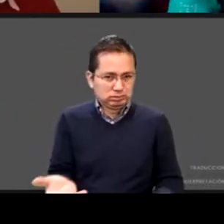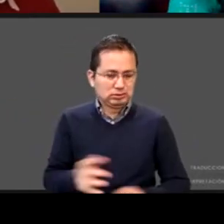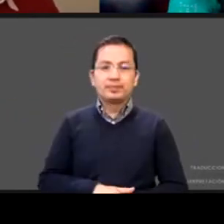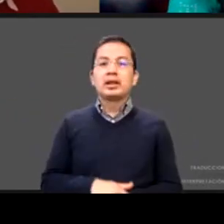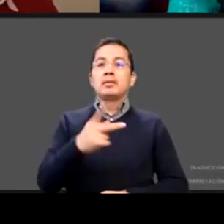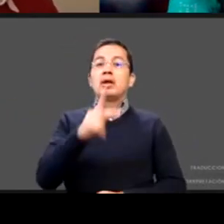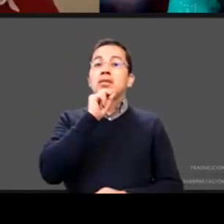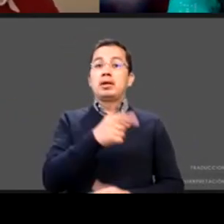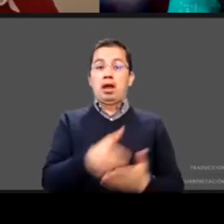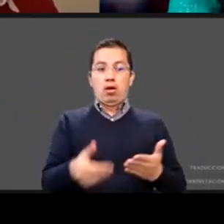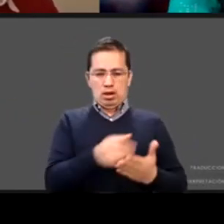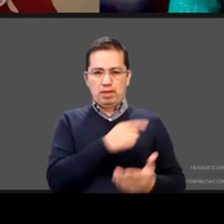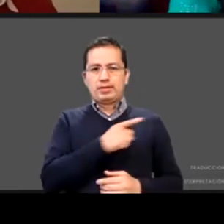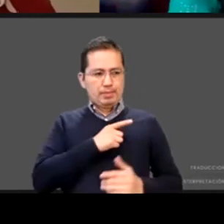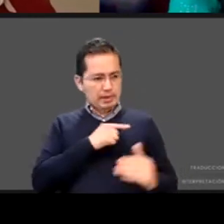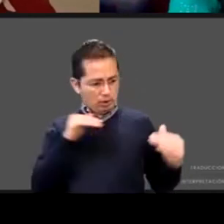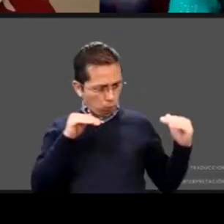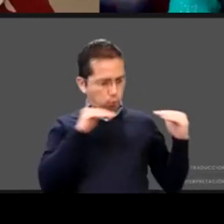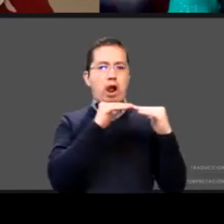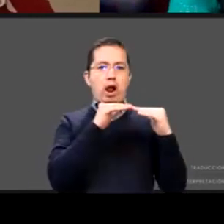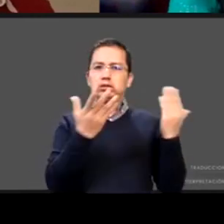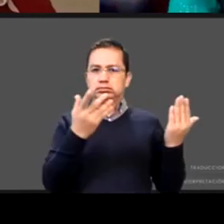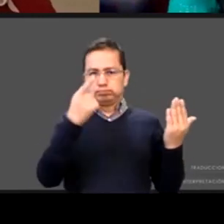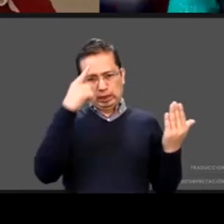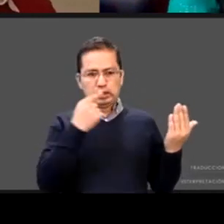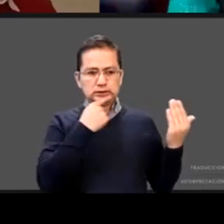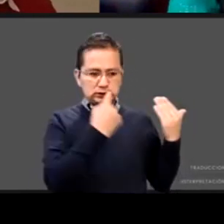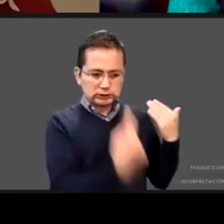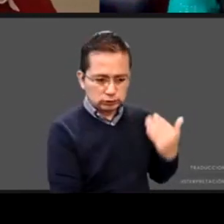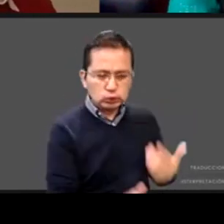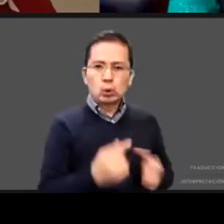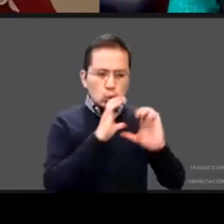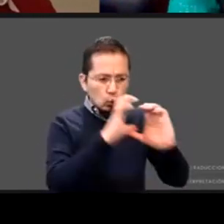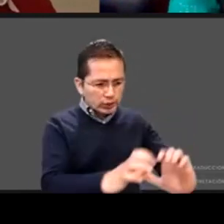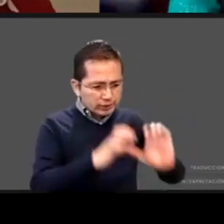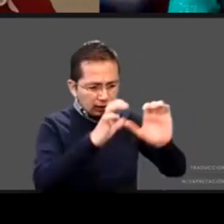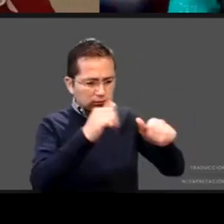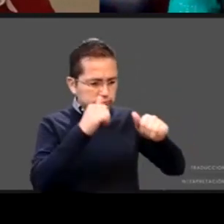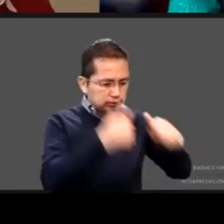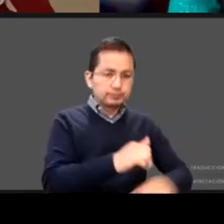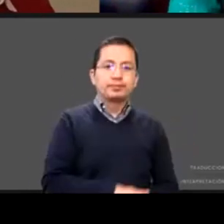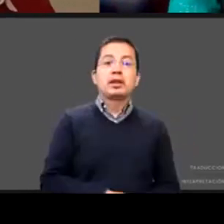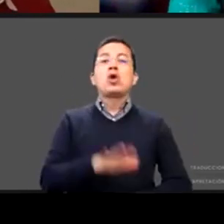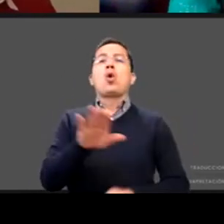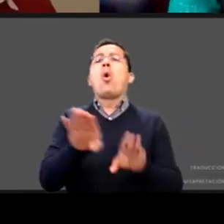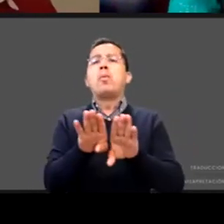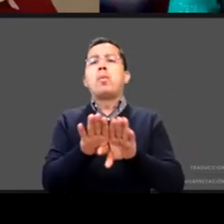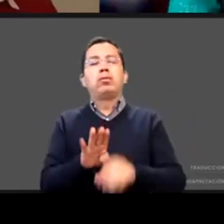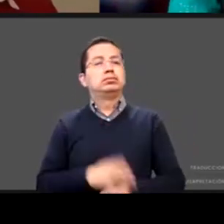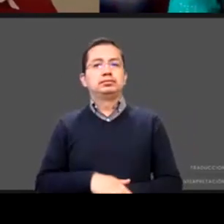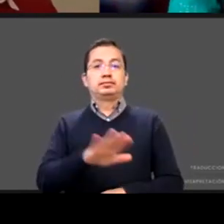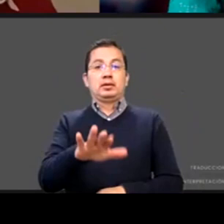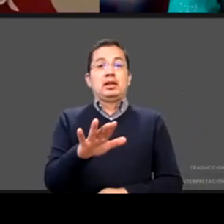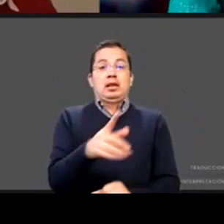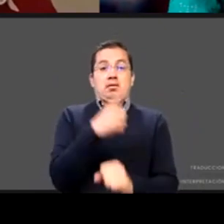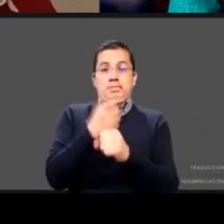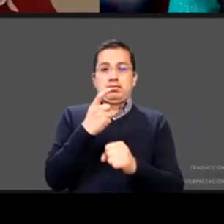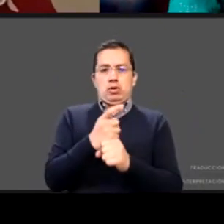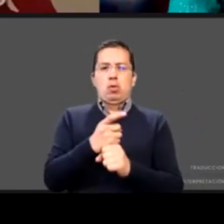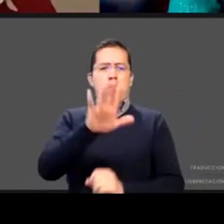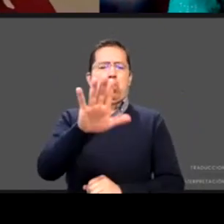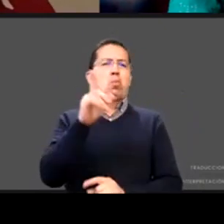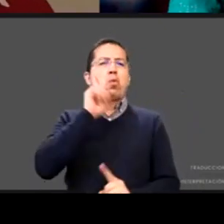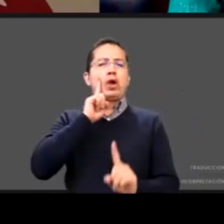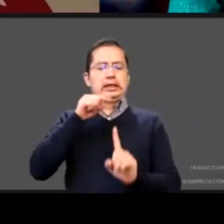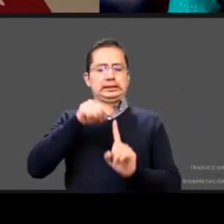que deberíamos hacer es cambiar el rol de los hombres en la crianza primero a las mujeres lo que yo les pediría es por favor no nos digan que no